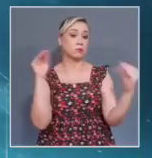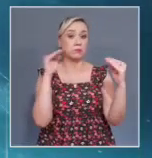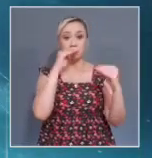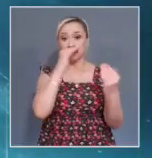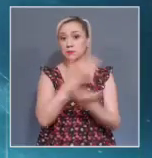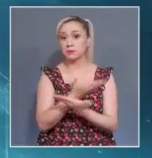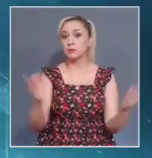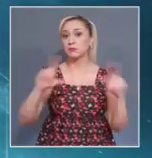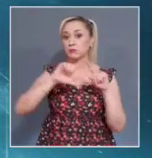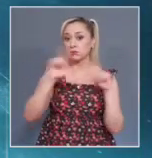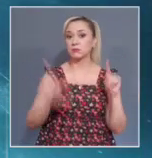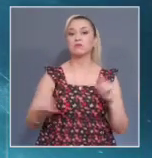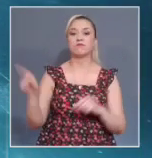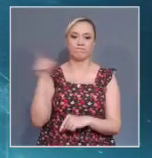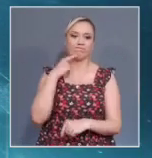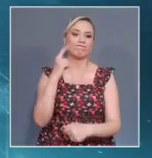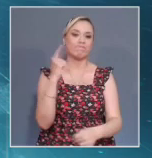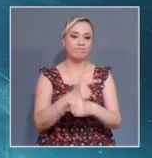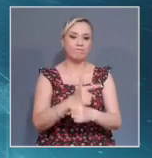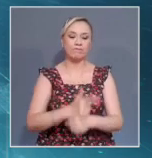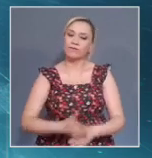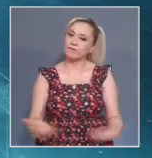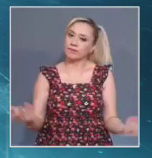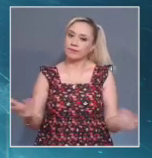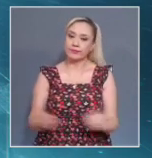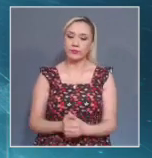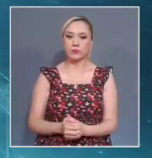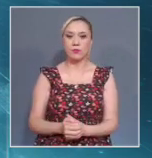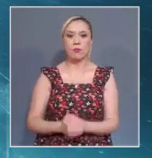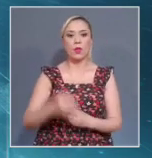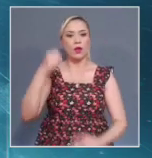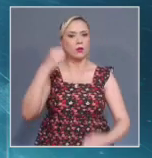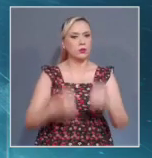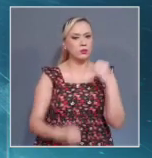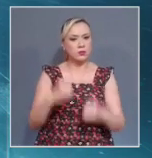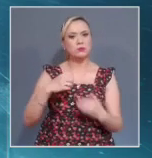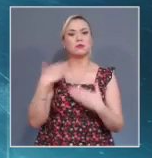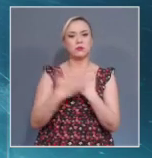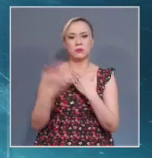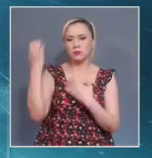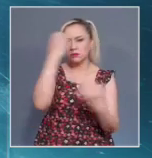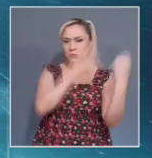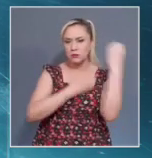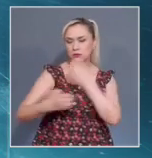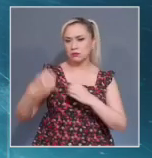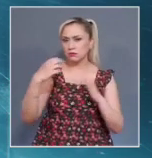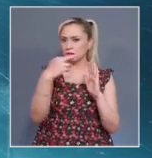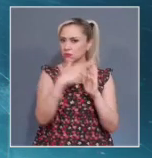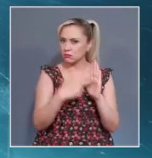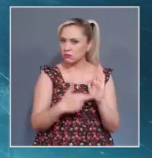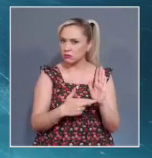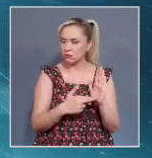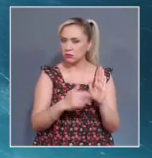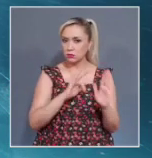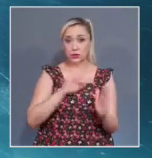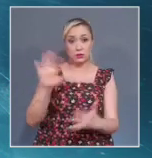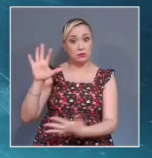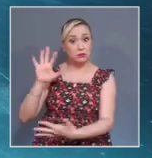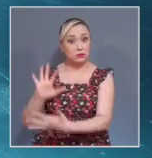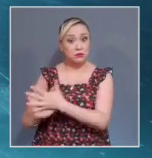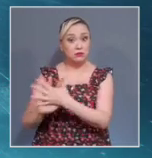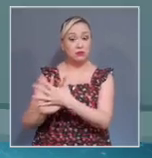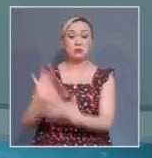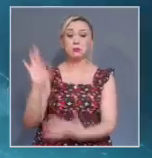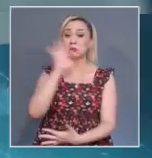La Corte revisará constitucionalidad de una norma que sanciona con prisión dejar de suministrar alimentos sin causa